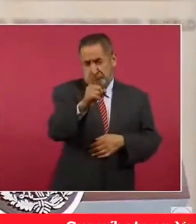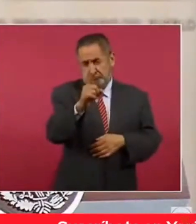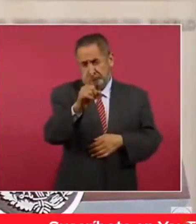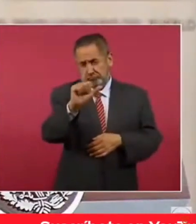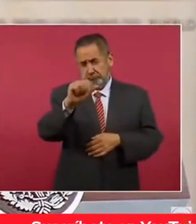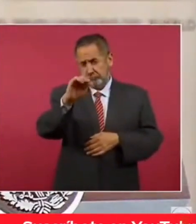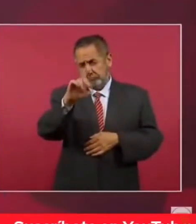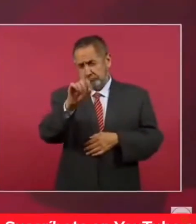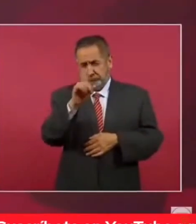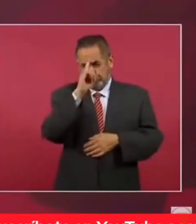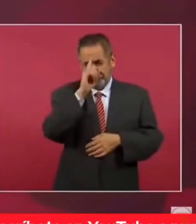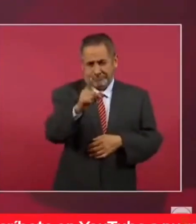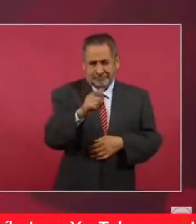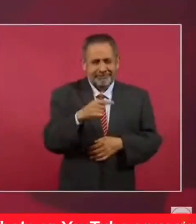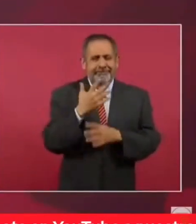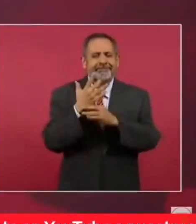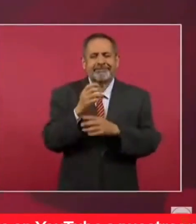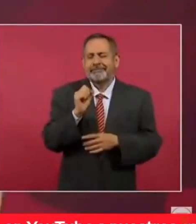y, este,